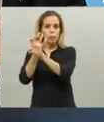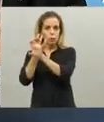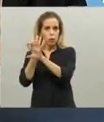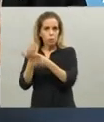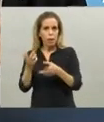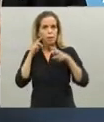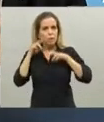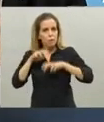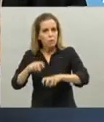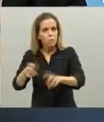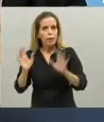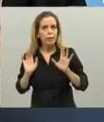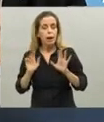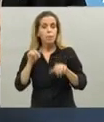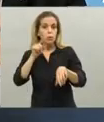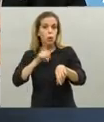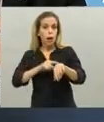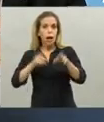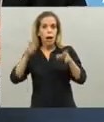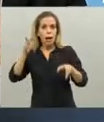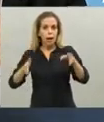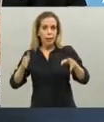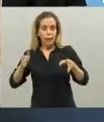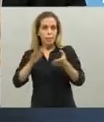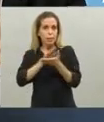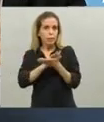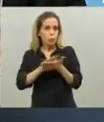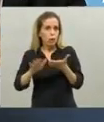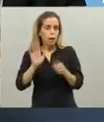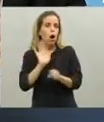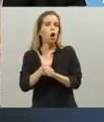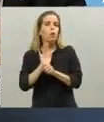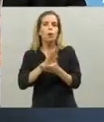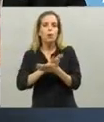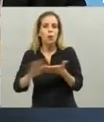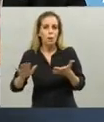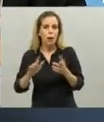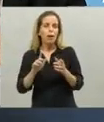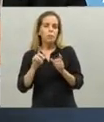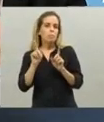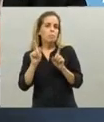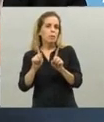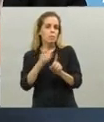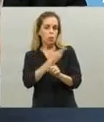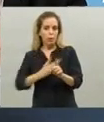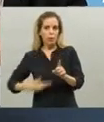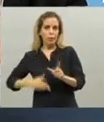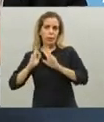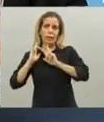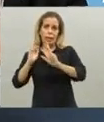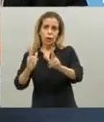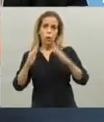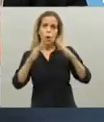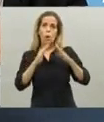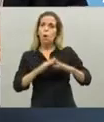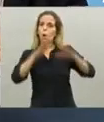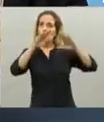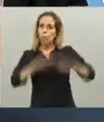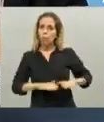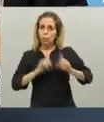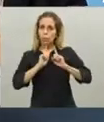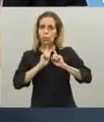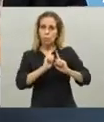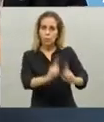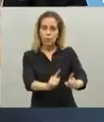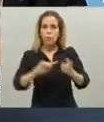Estamos entrando en una nueva etapa de la cuarentena, obviamente la primera decisión como dijo el Presidente es seguimos en cuarentena en la Ciudad de Buenos